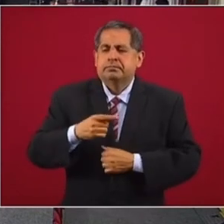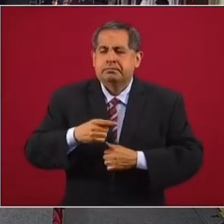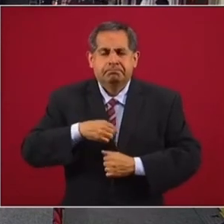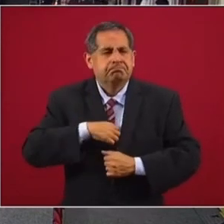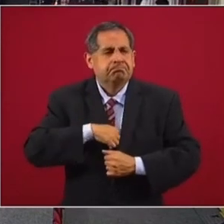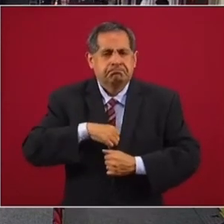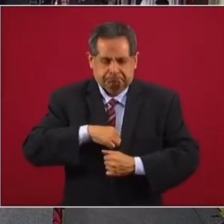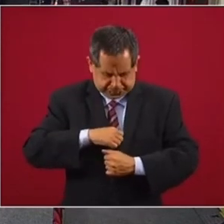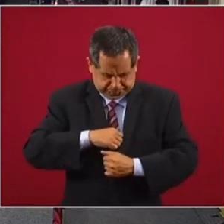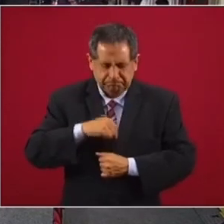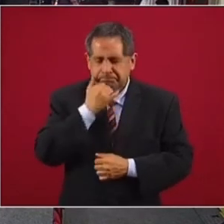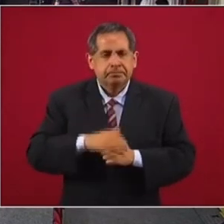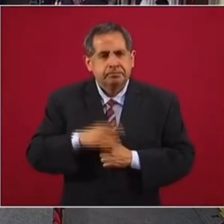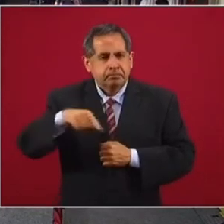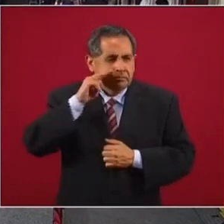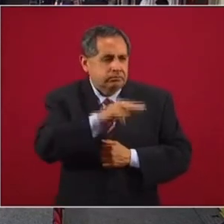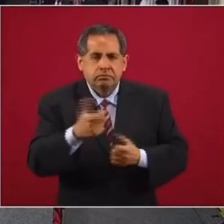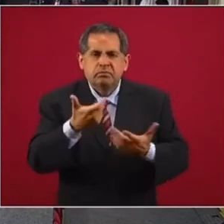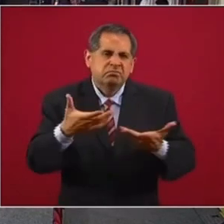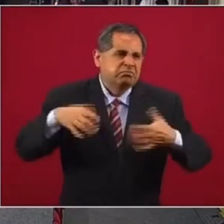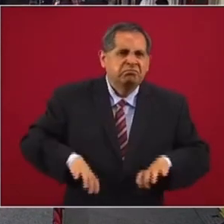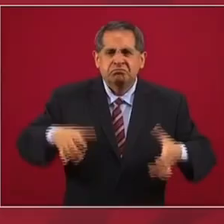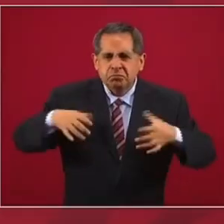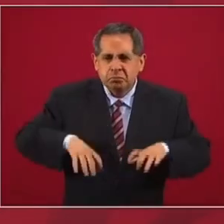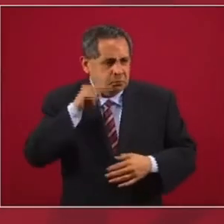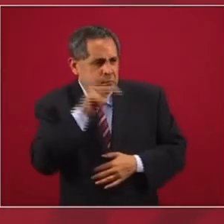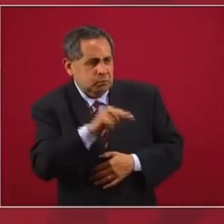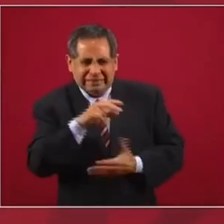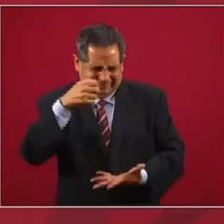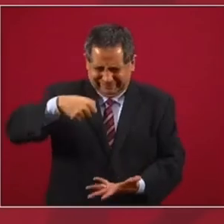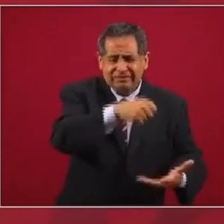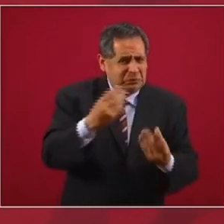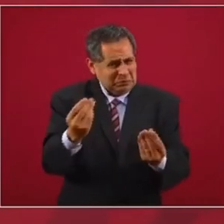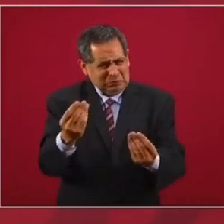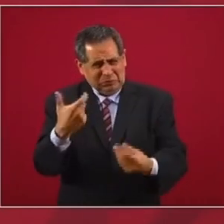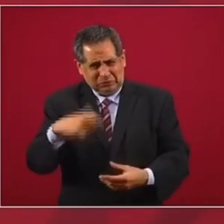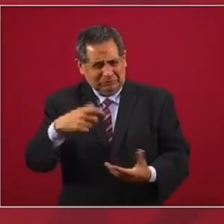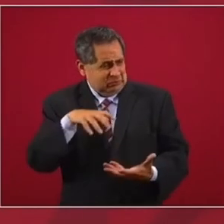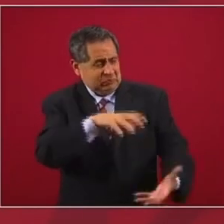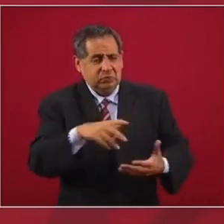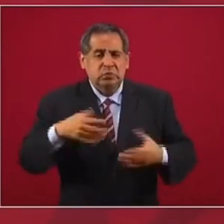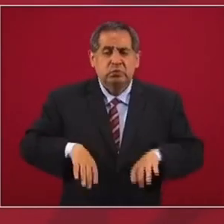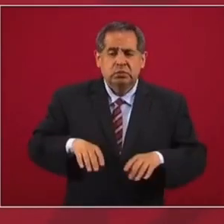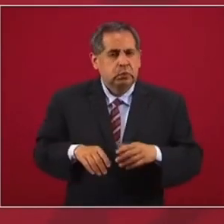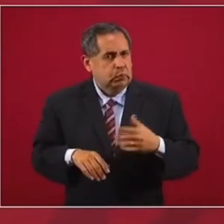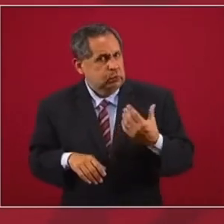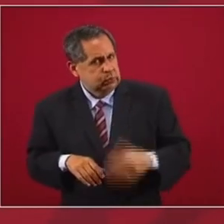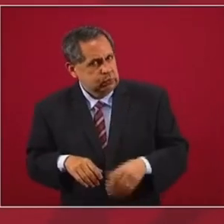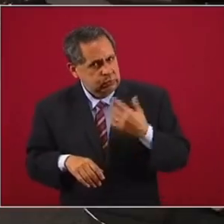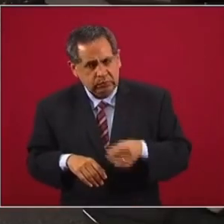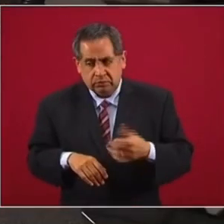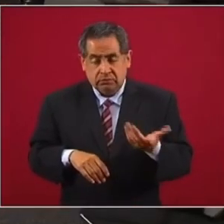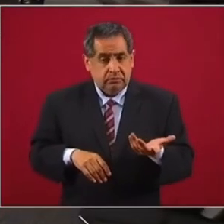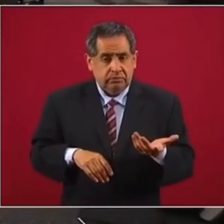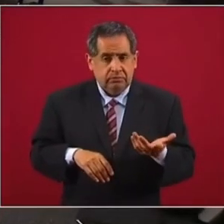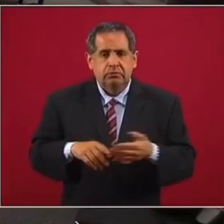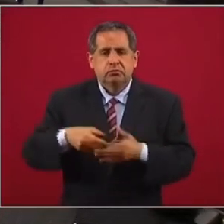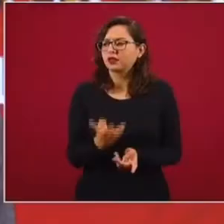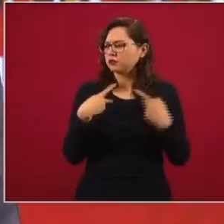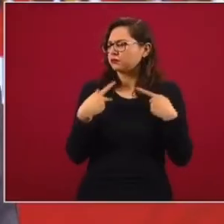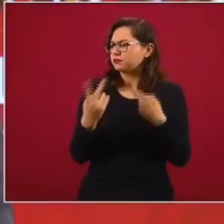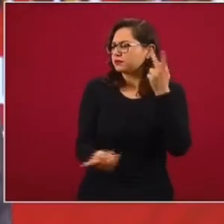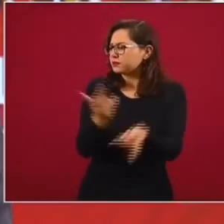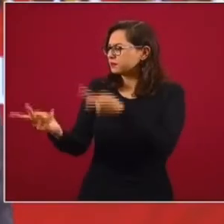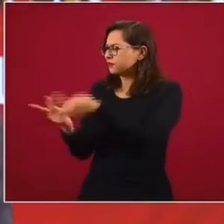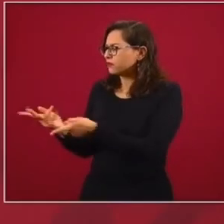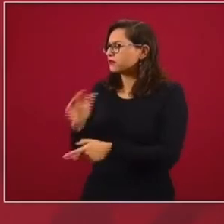cuánto dinero recibían. Maletas, esto no son portafolios.